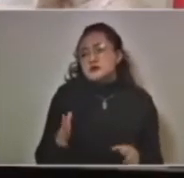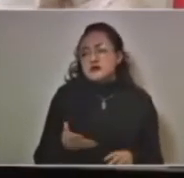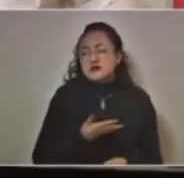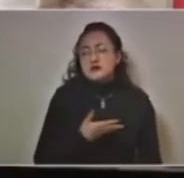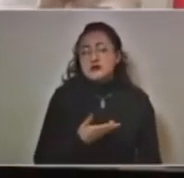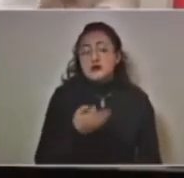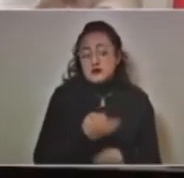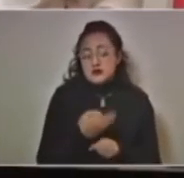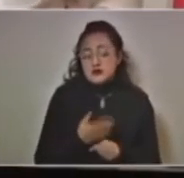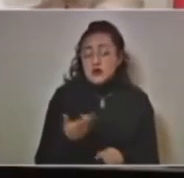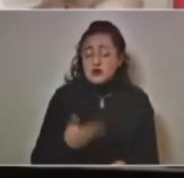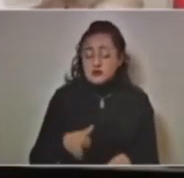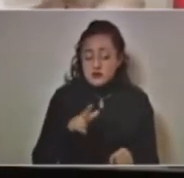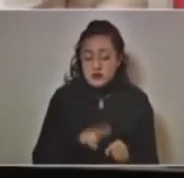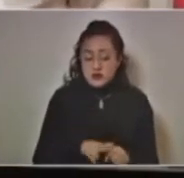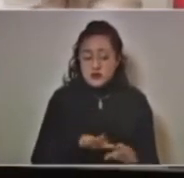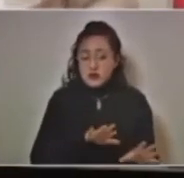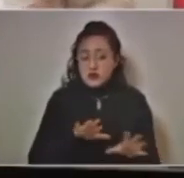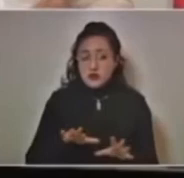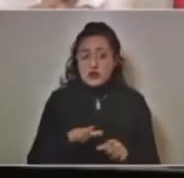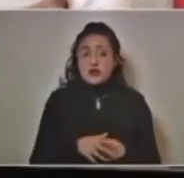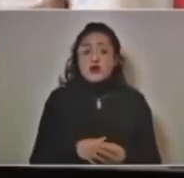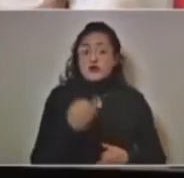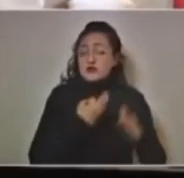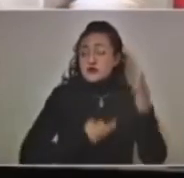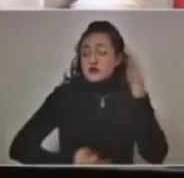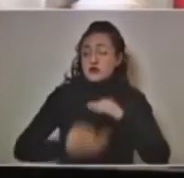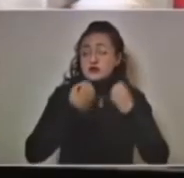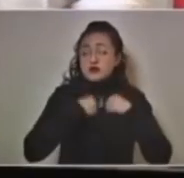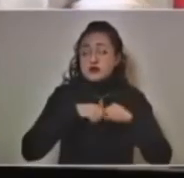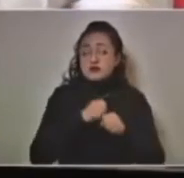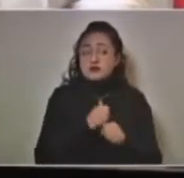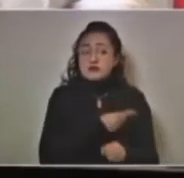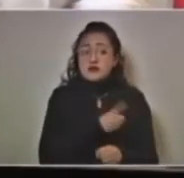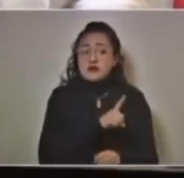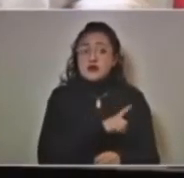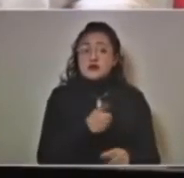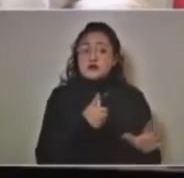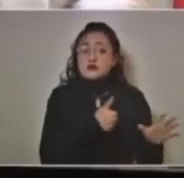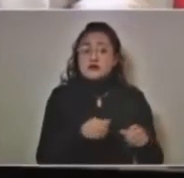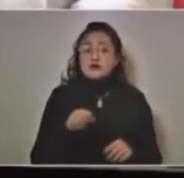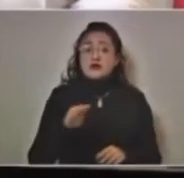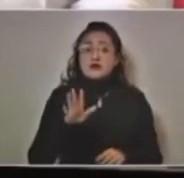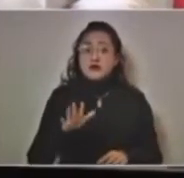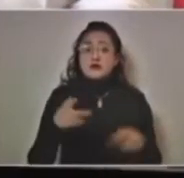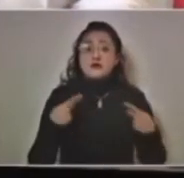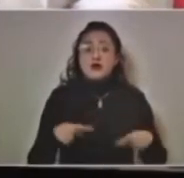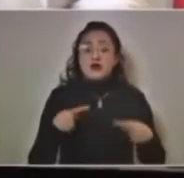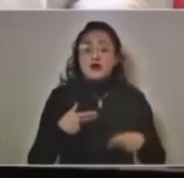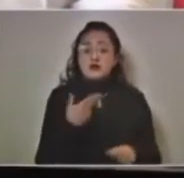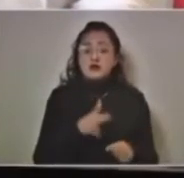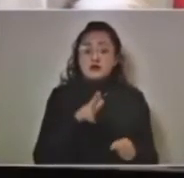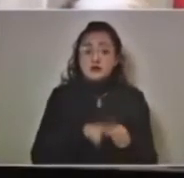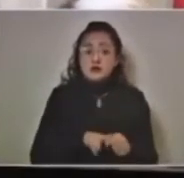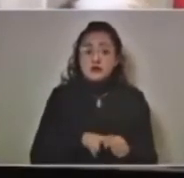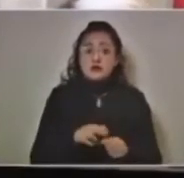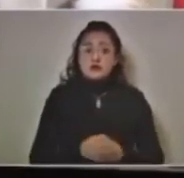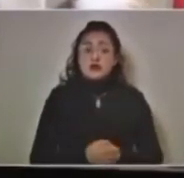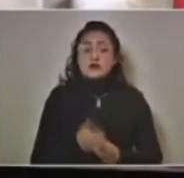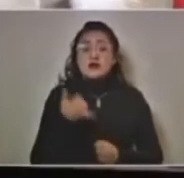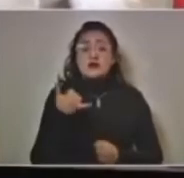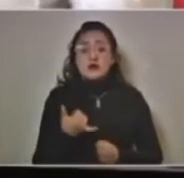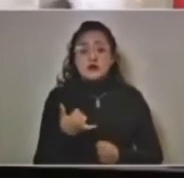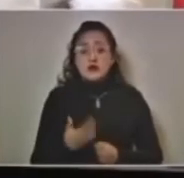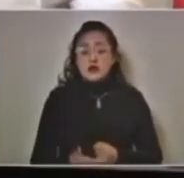hospitalización tenemos en todo el sector seiscientos noventa cinco pacientes hospitalizados y